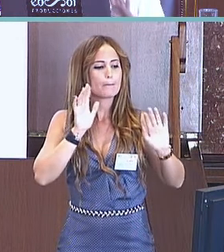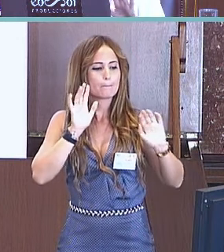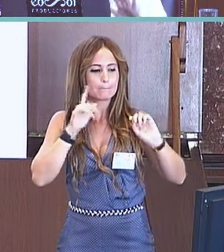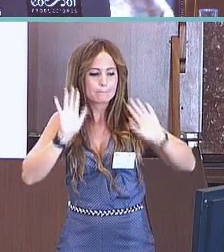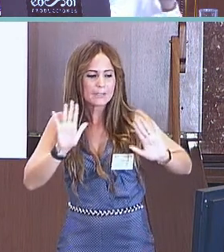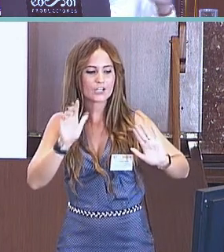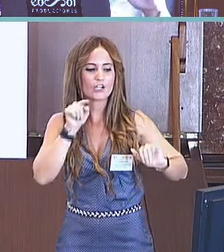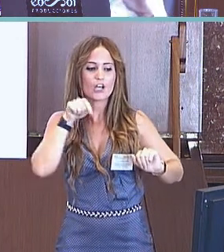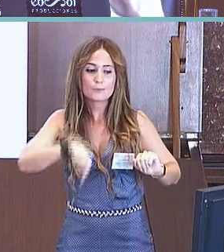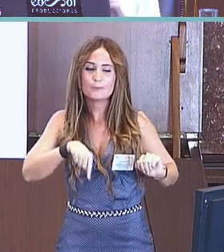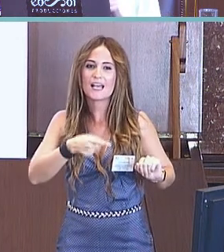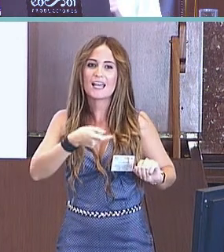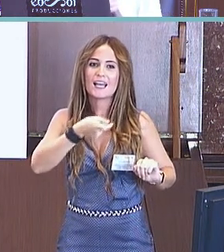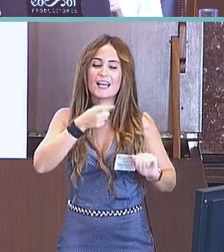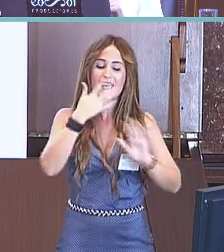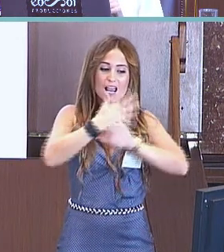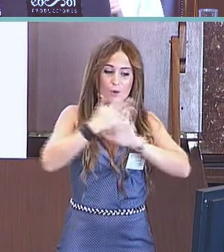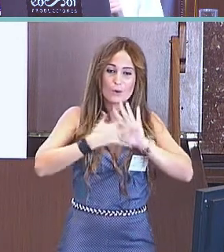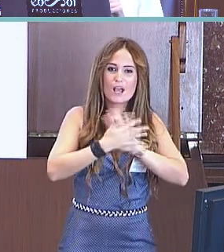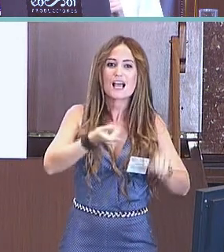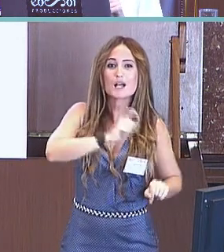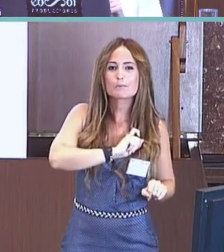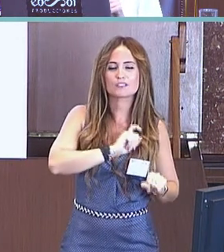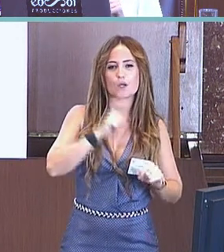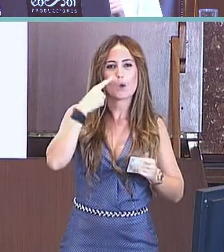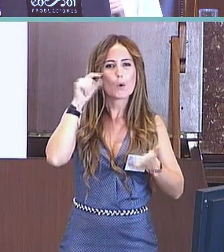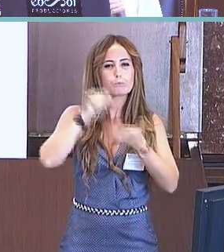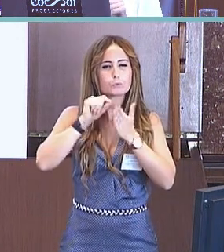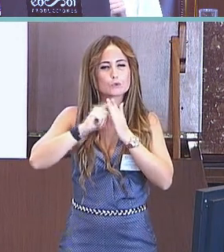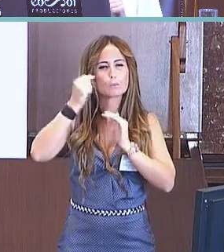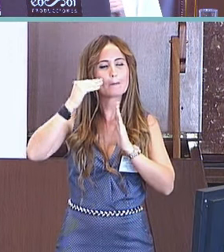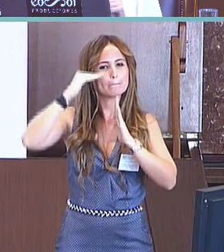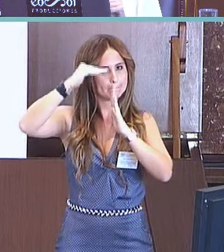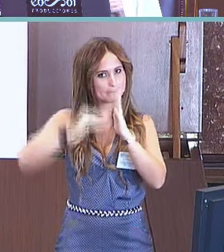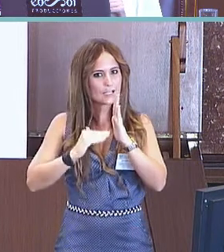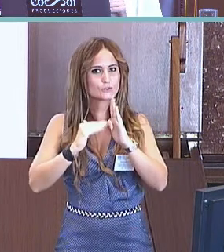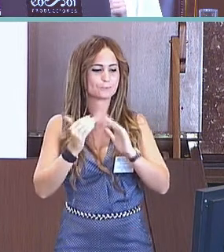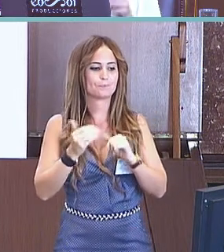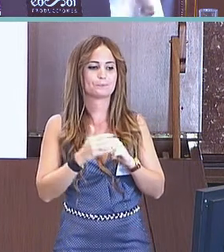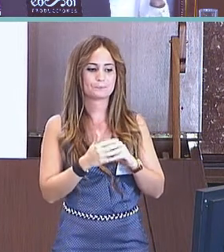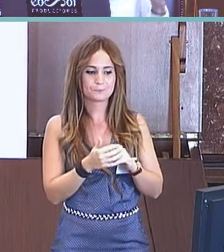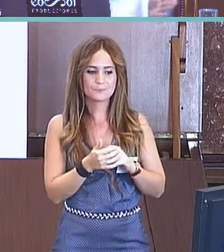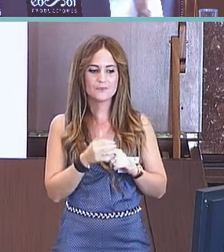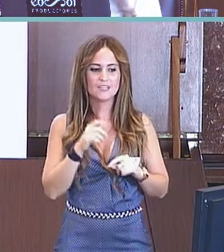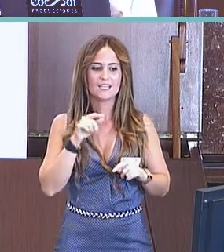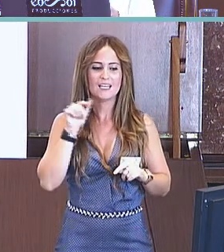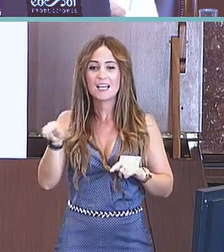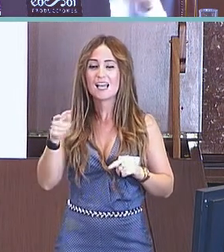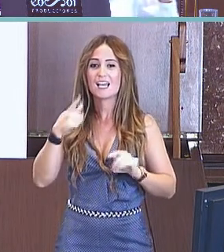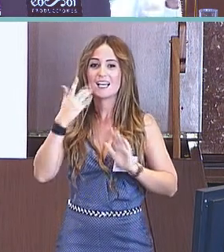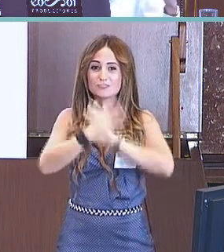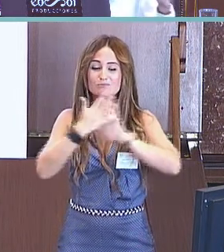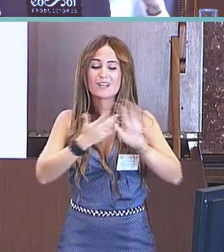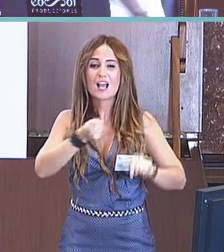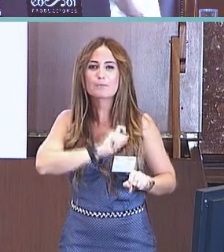cómo iban evolucionando las tres lenguas. Lo primero que llama la atención es que hay una gran variabilidad en las tres lenguas.